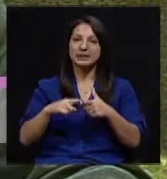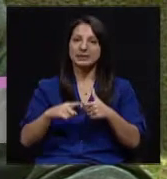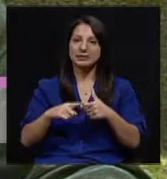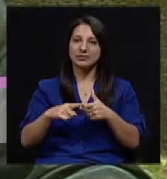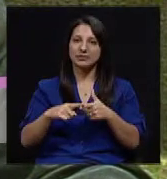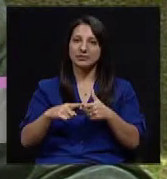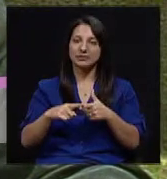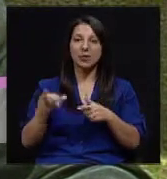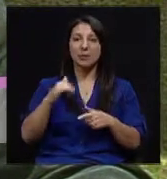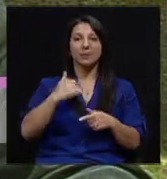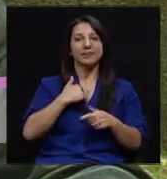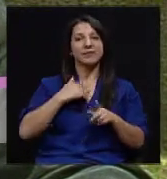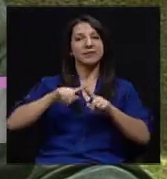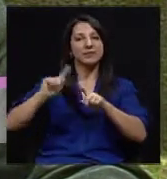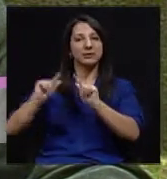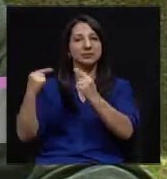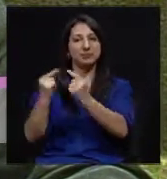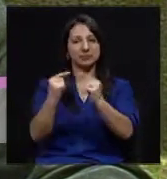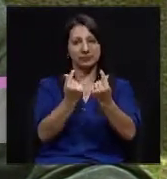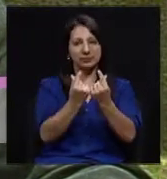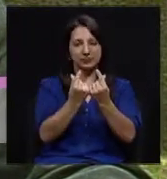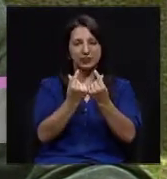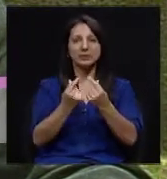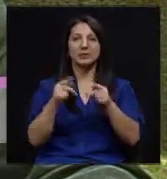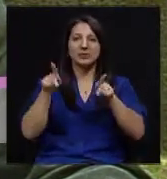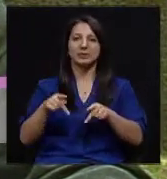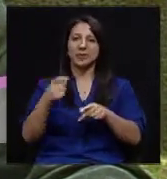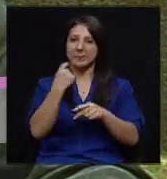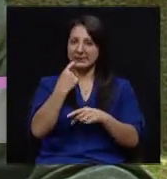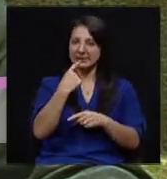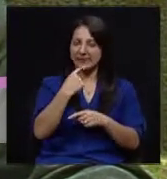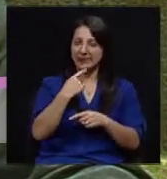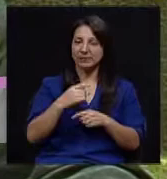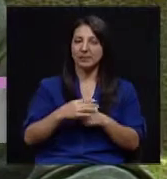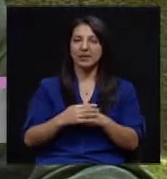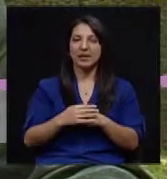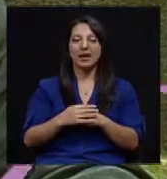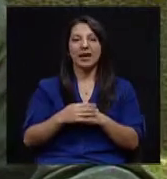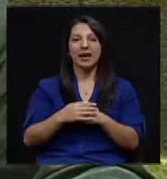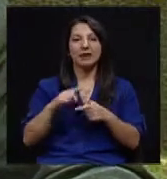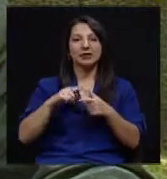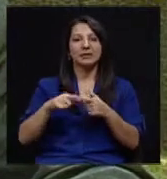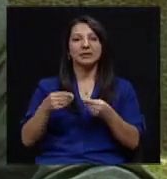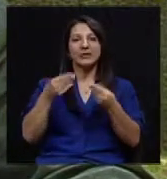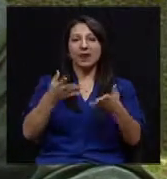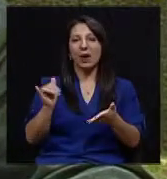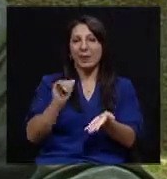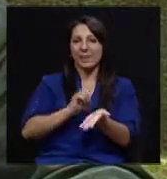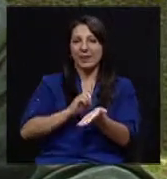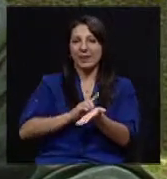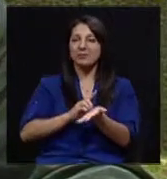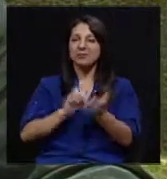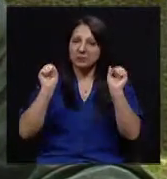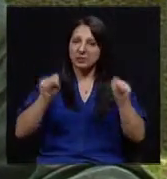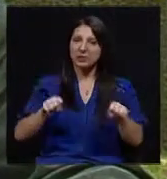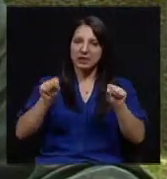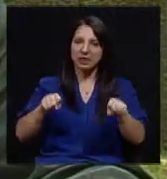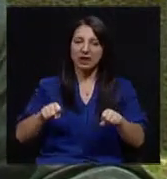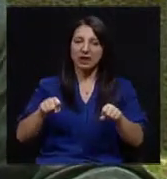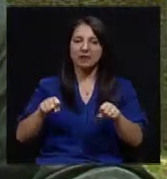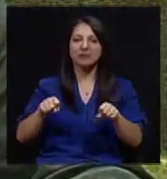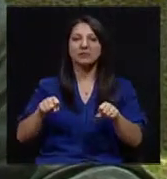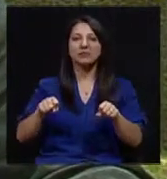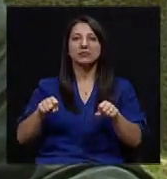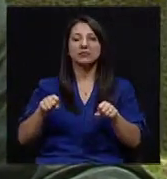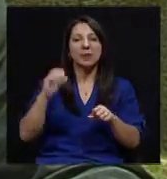como tenemos diferentes grupos de antihipertensivos, eso le brinda a uno como médico la posibilidad de tratar